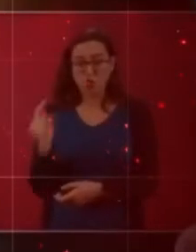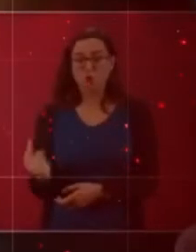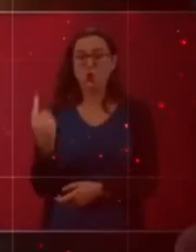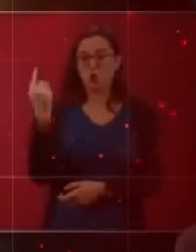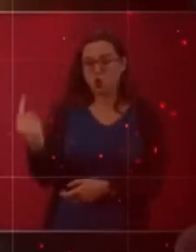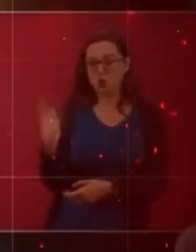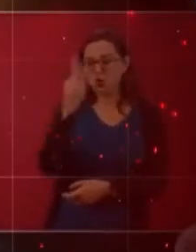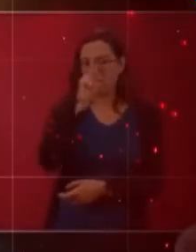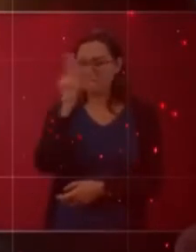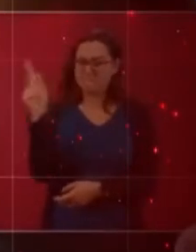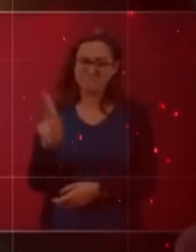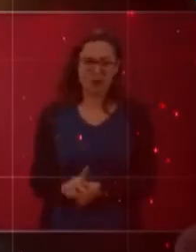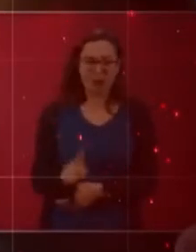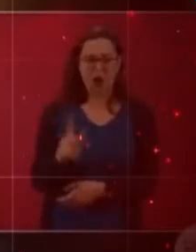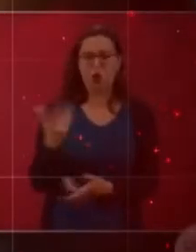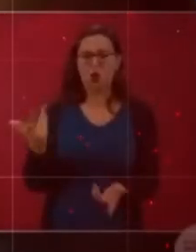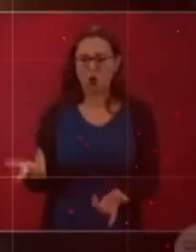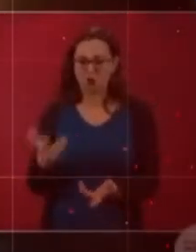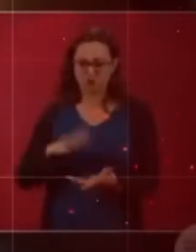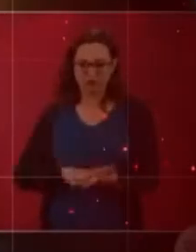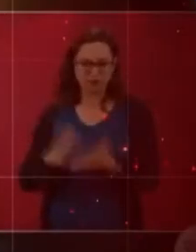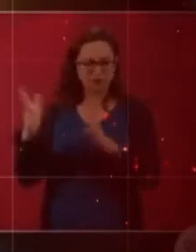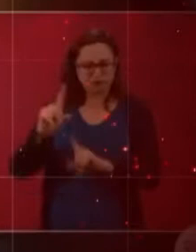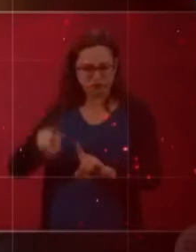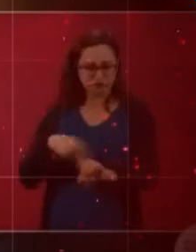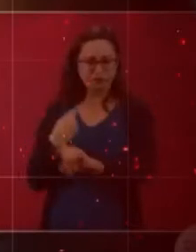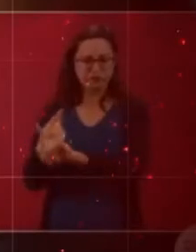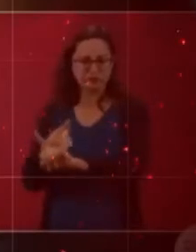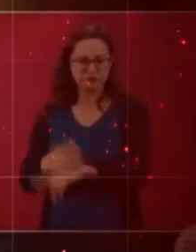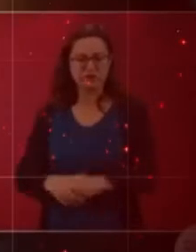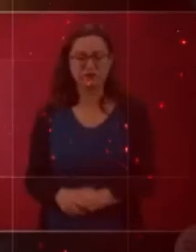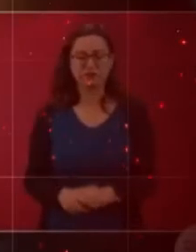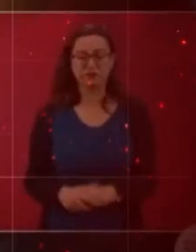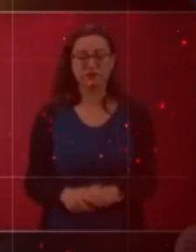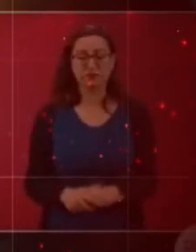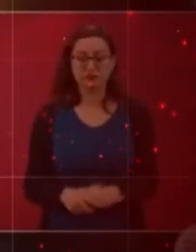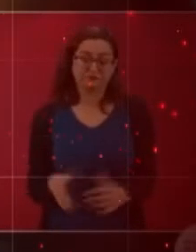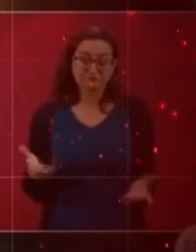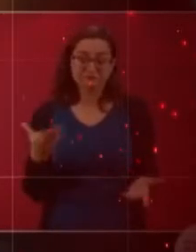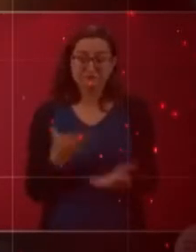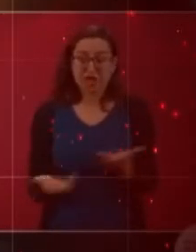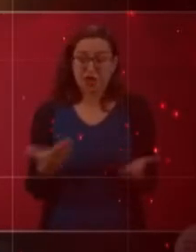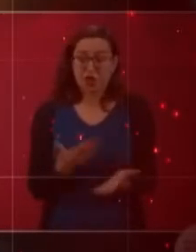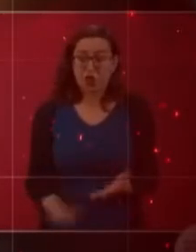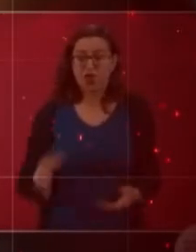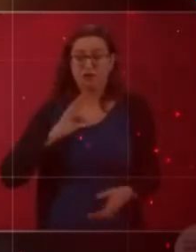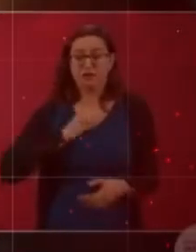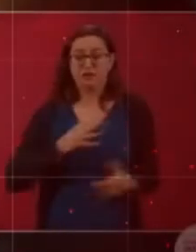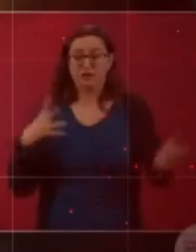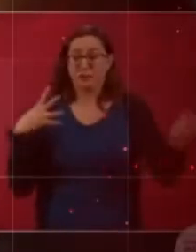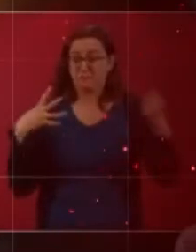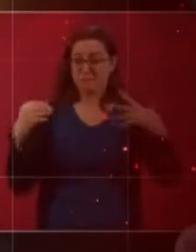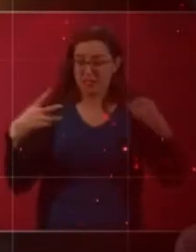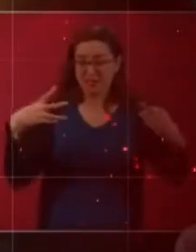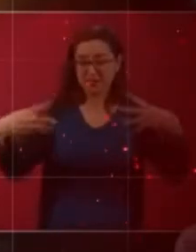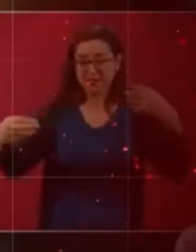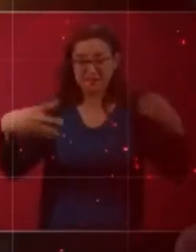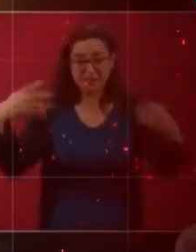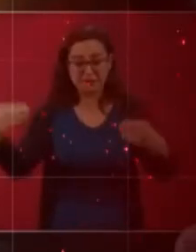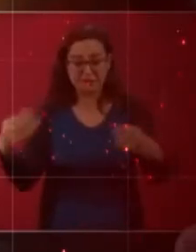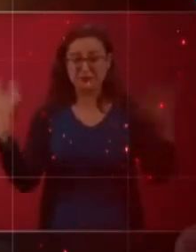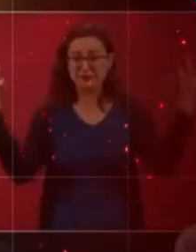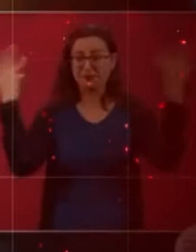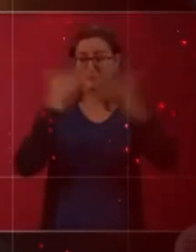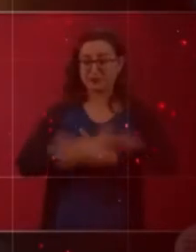mayor prevalencia de la violencia sexual. La actual pandemia nos ha enseñado que aún en situaciones de